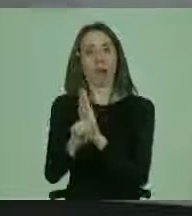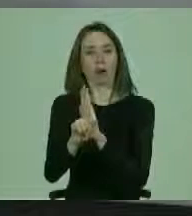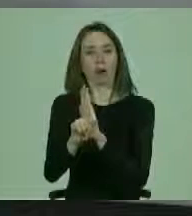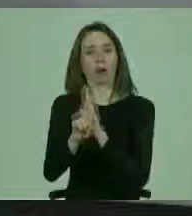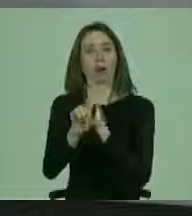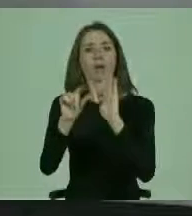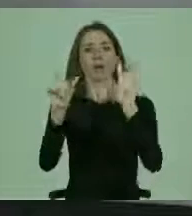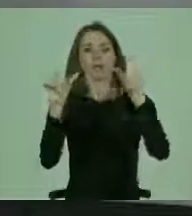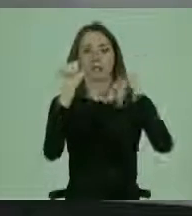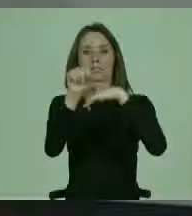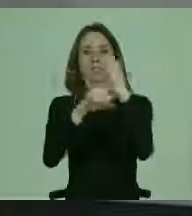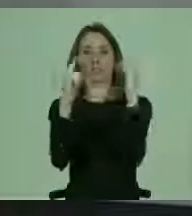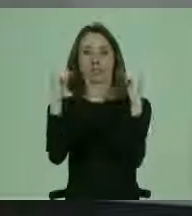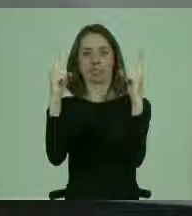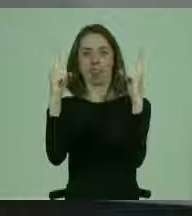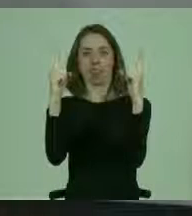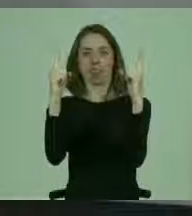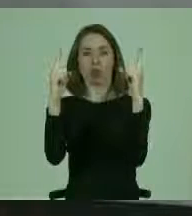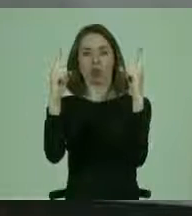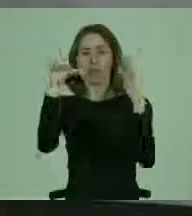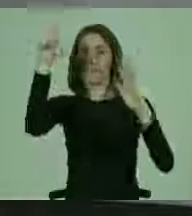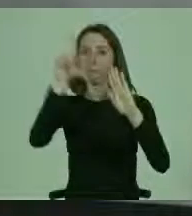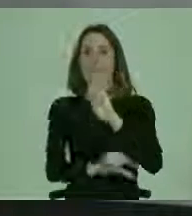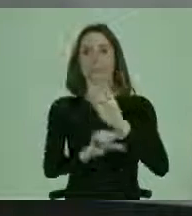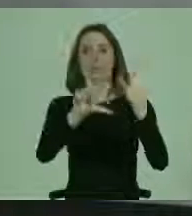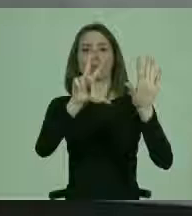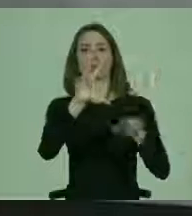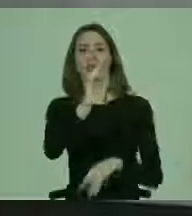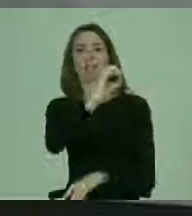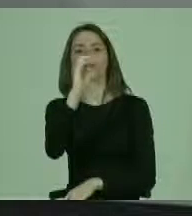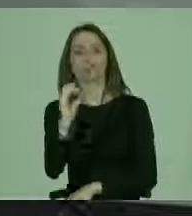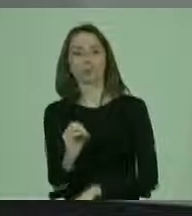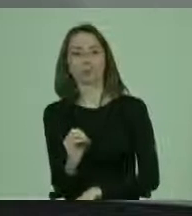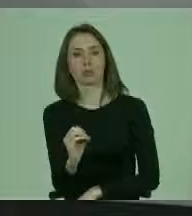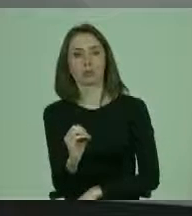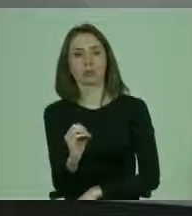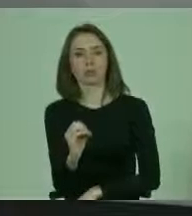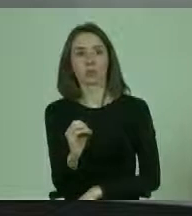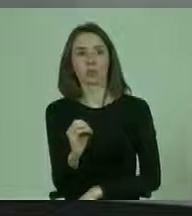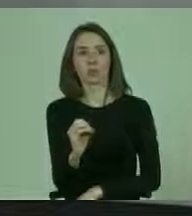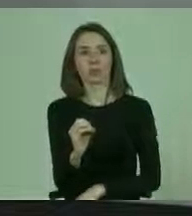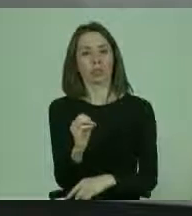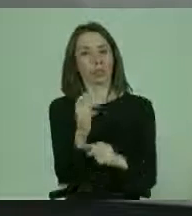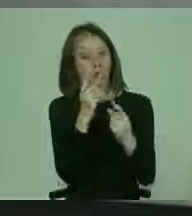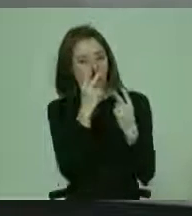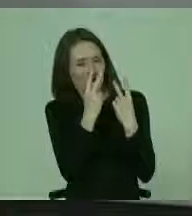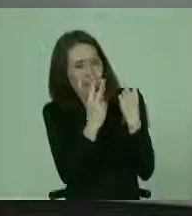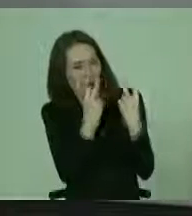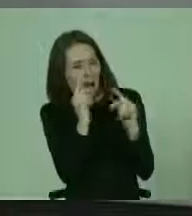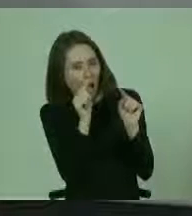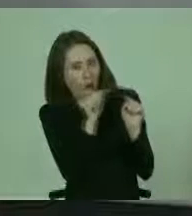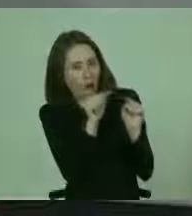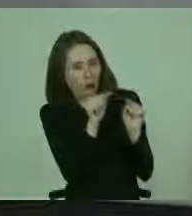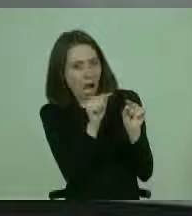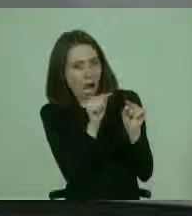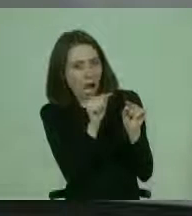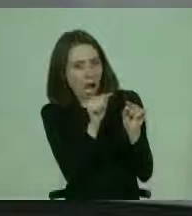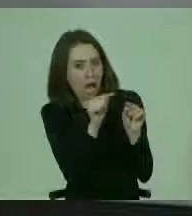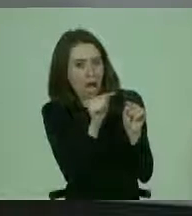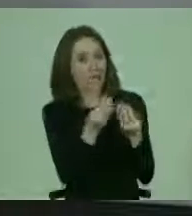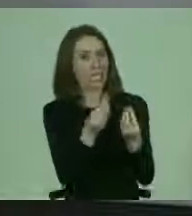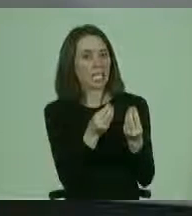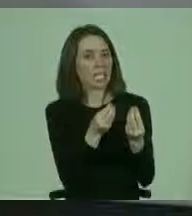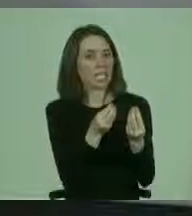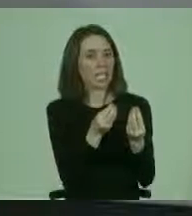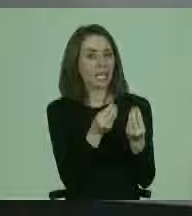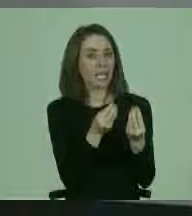de seis años en un 80%. Y esto dio claros índices a que había estado ocurriendo